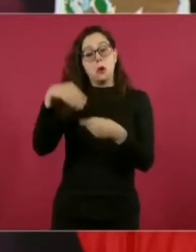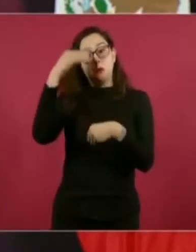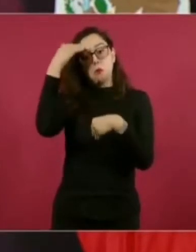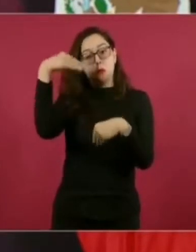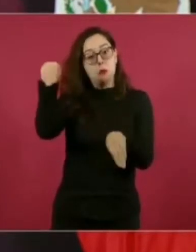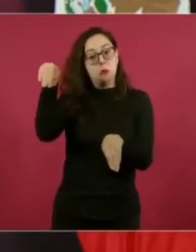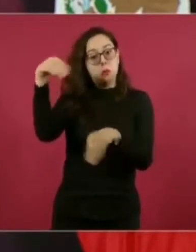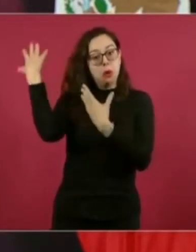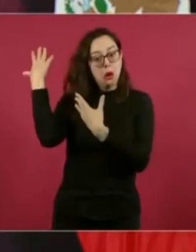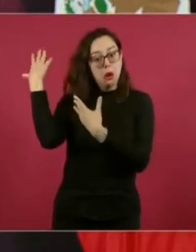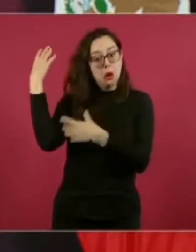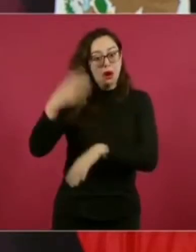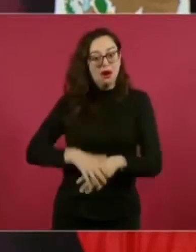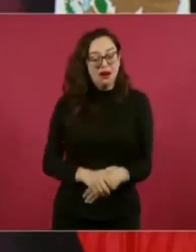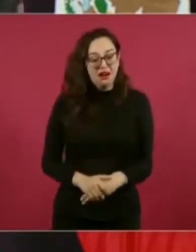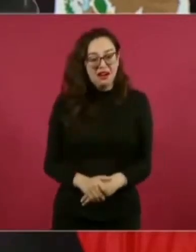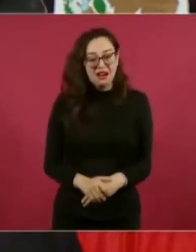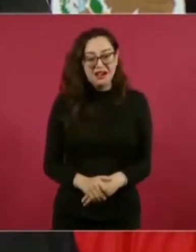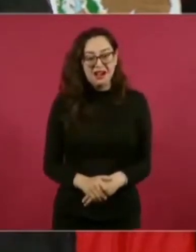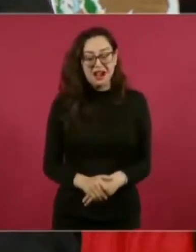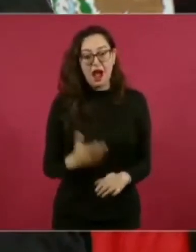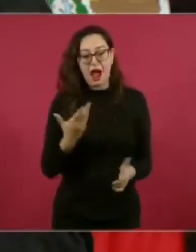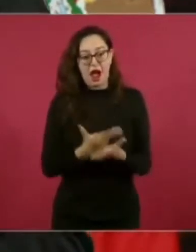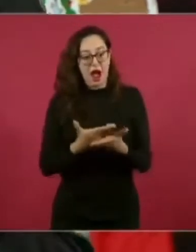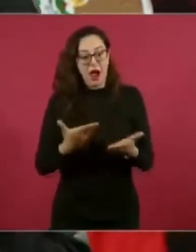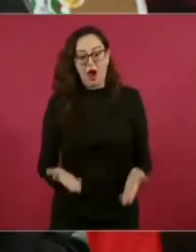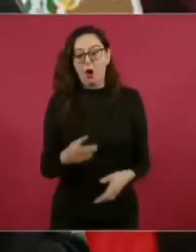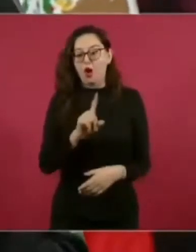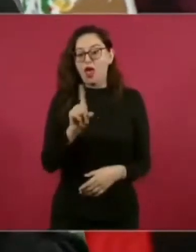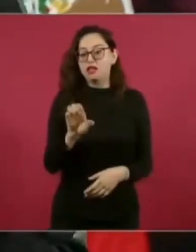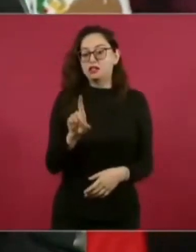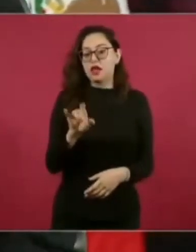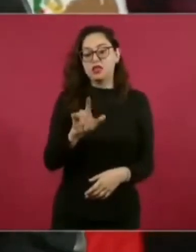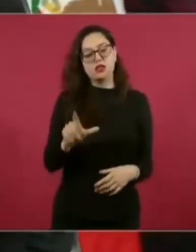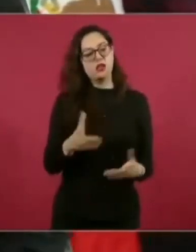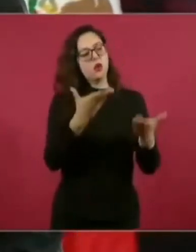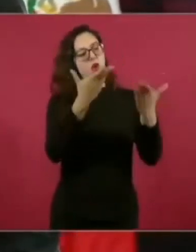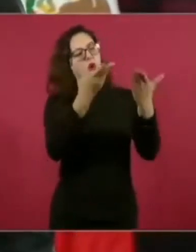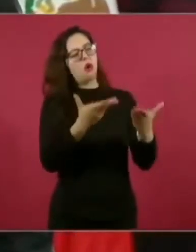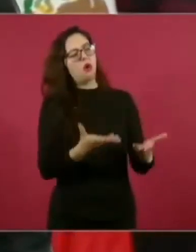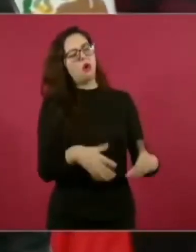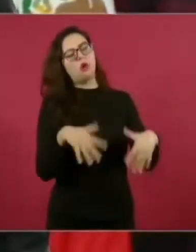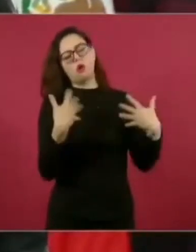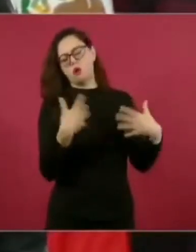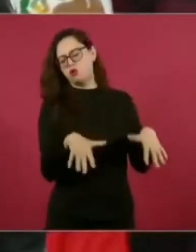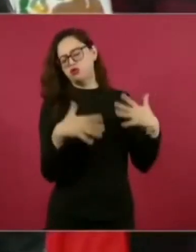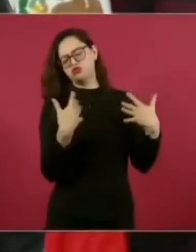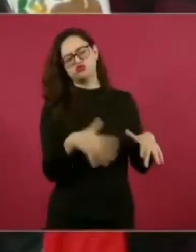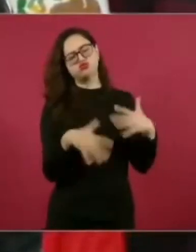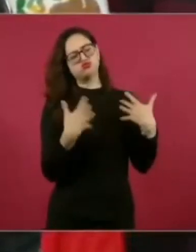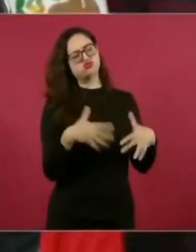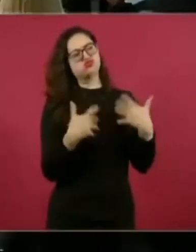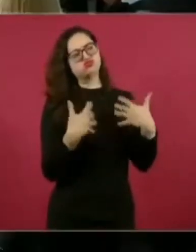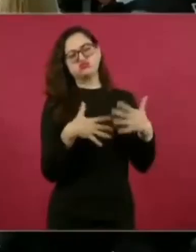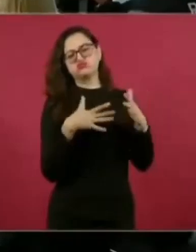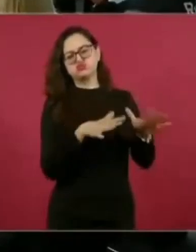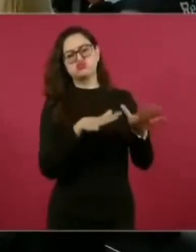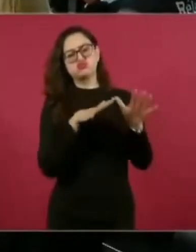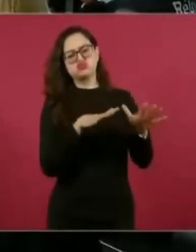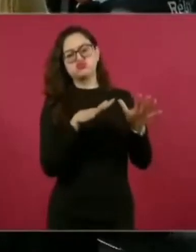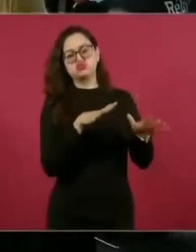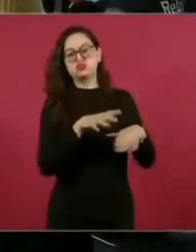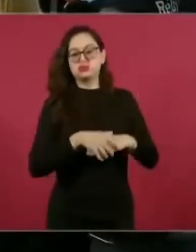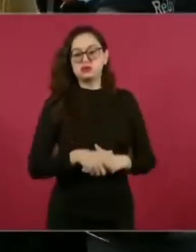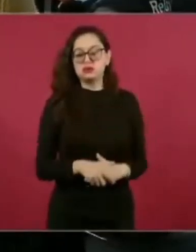ya Zedillo se convierte en dirigente de la